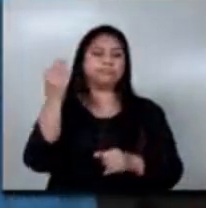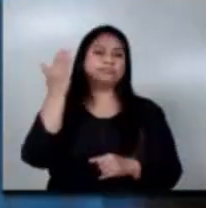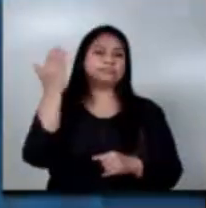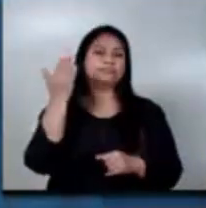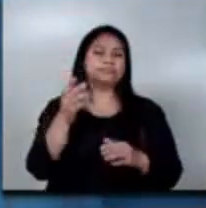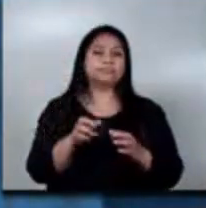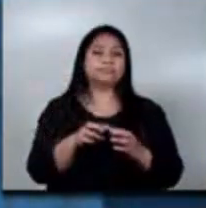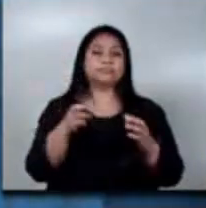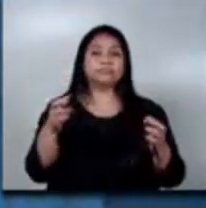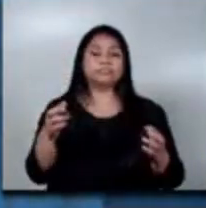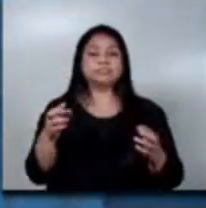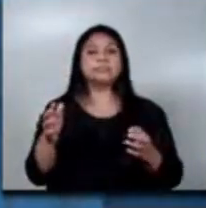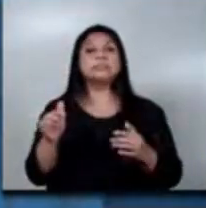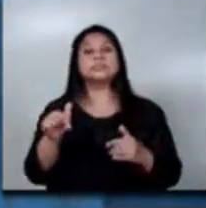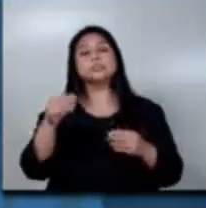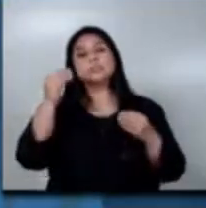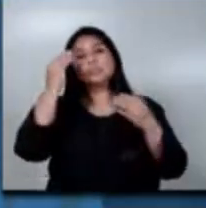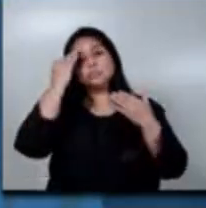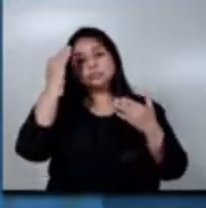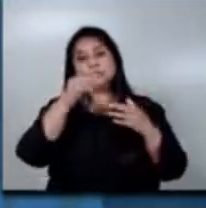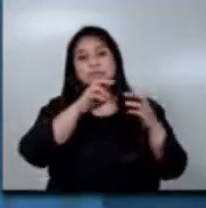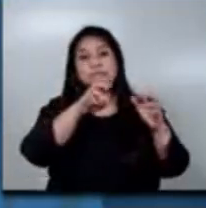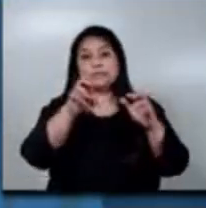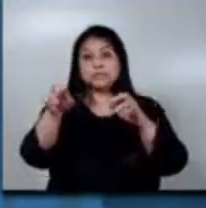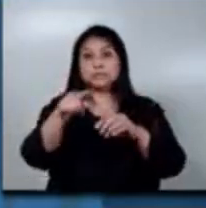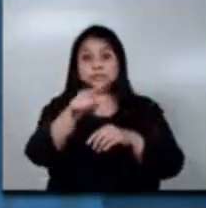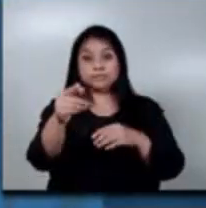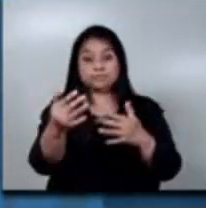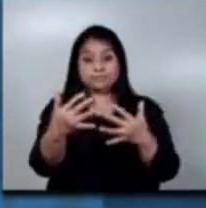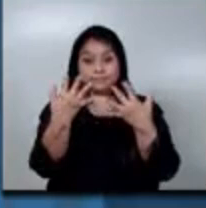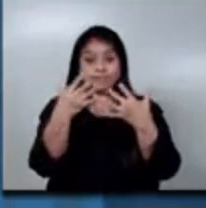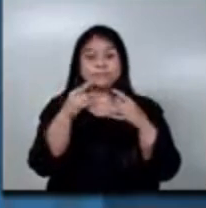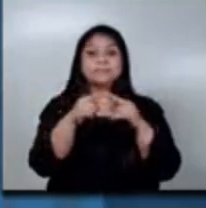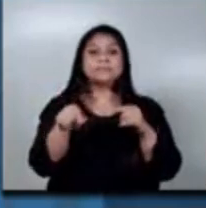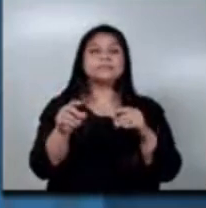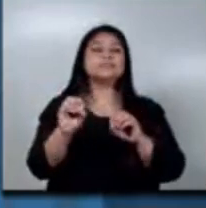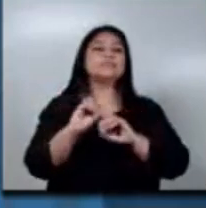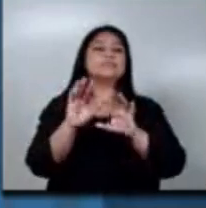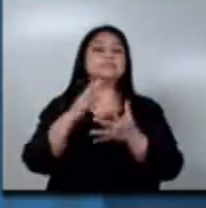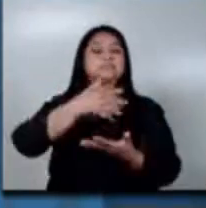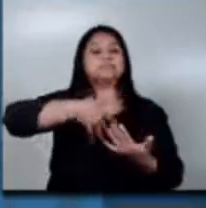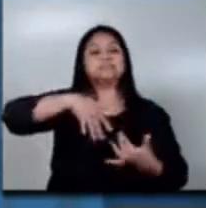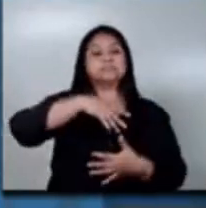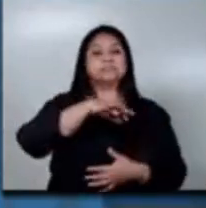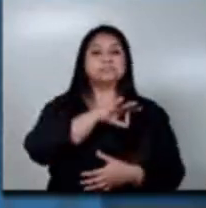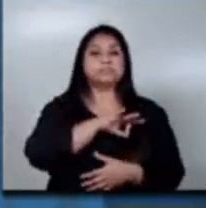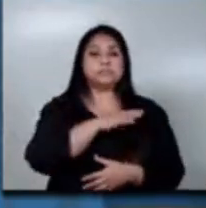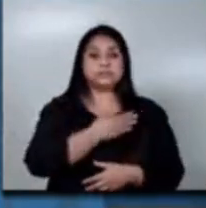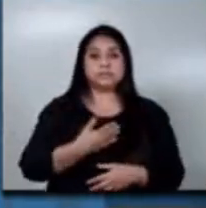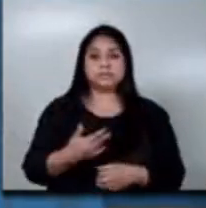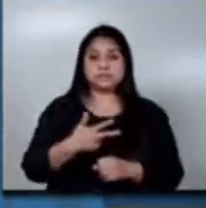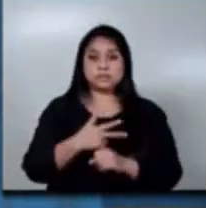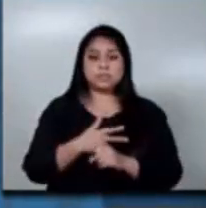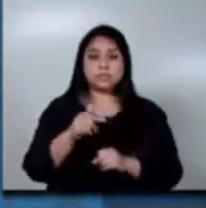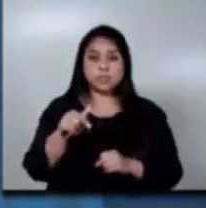prensa. Agradecemos a las personas que nos están sintonizando a través de las plataformas digitales de gobierno de Guatemala. Estamos